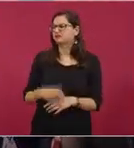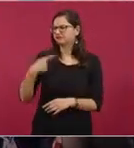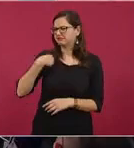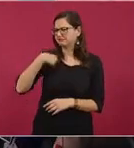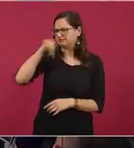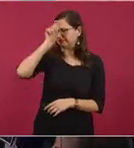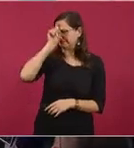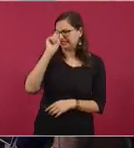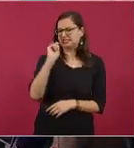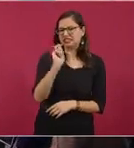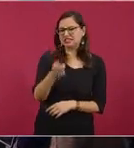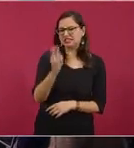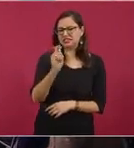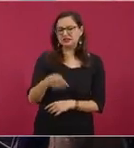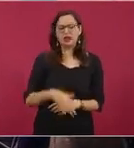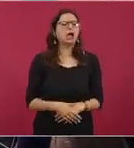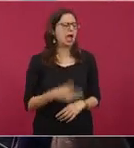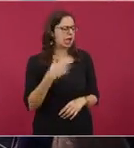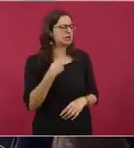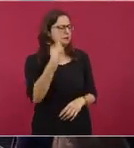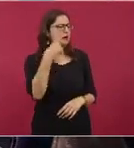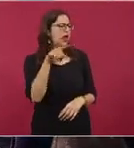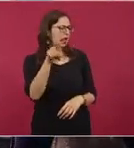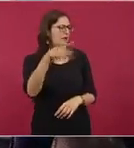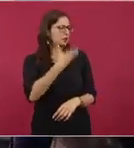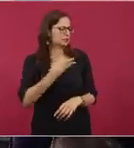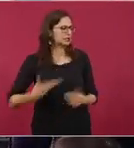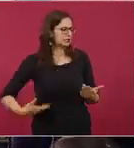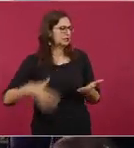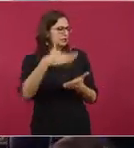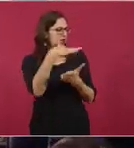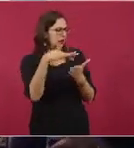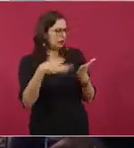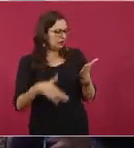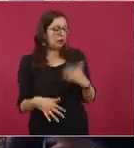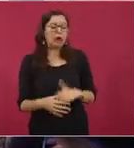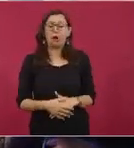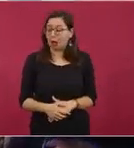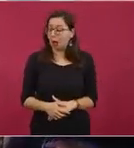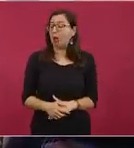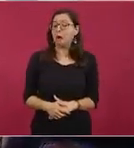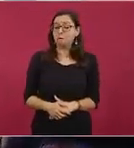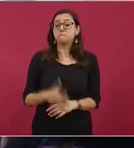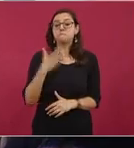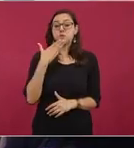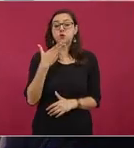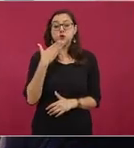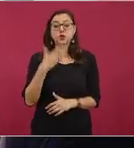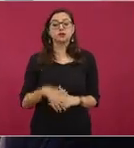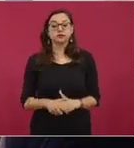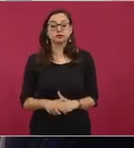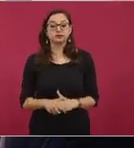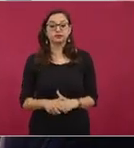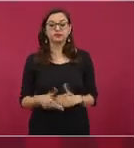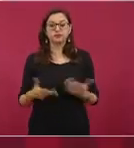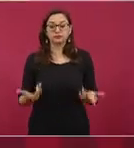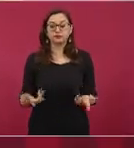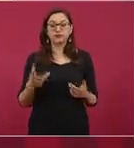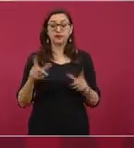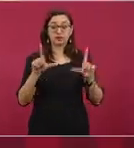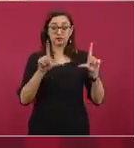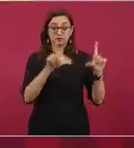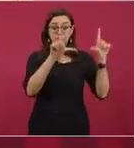Muy bien, pues empezó a hablar y en eso como que se apagaron